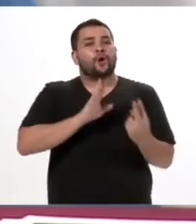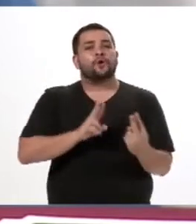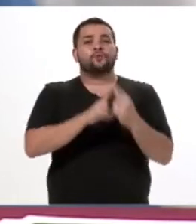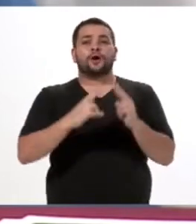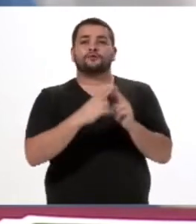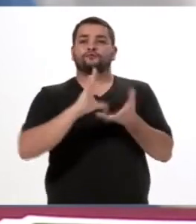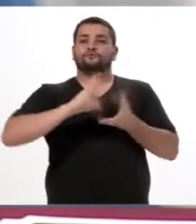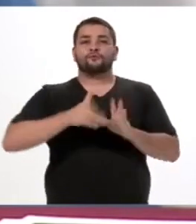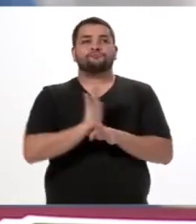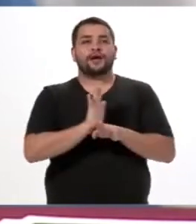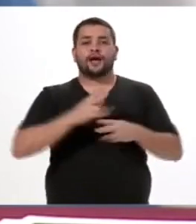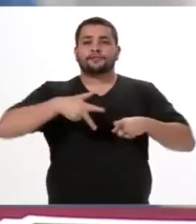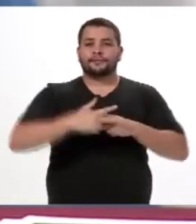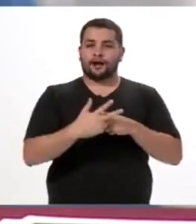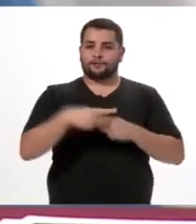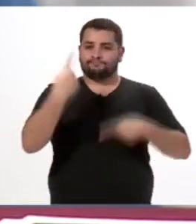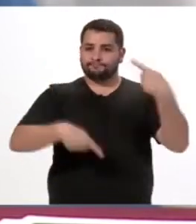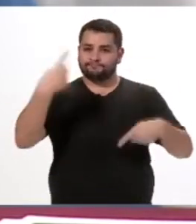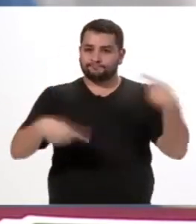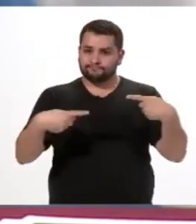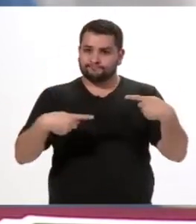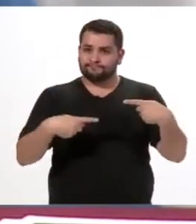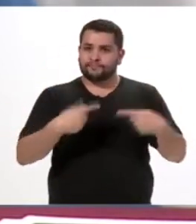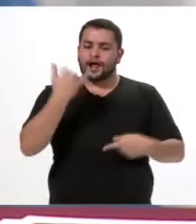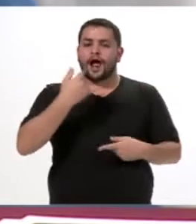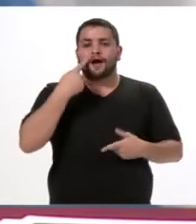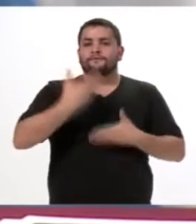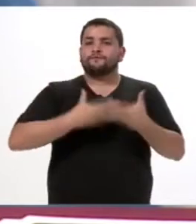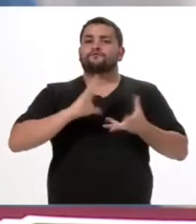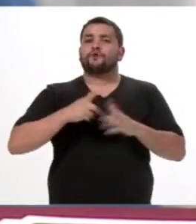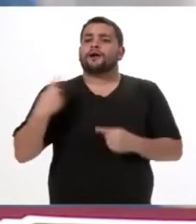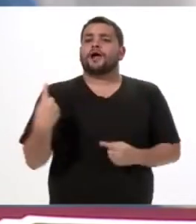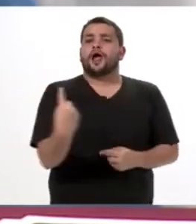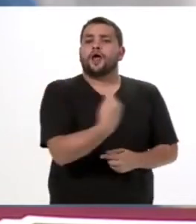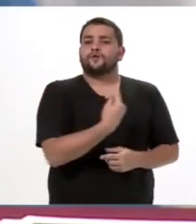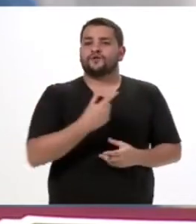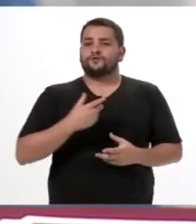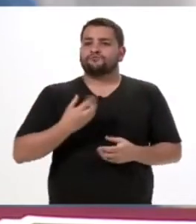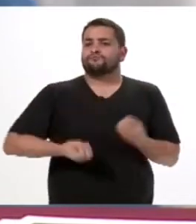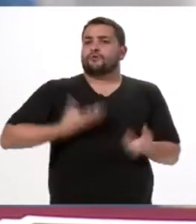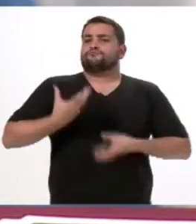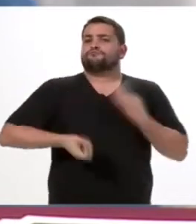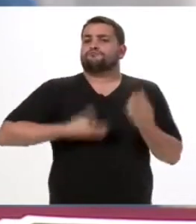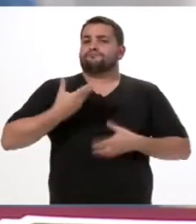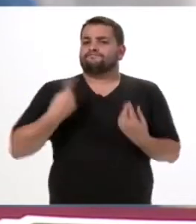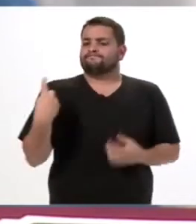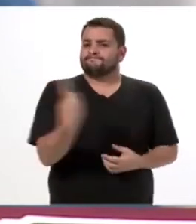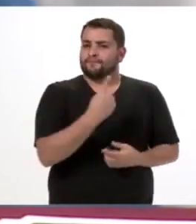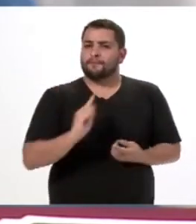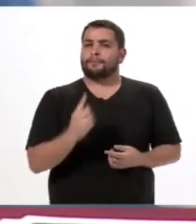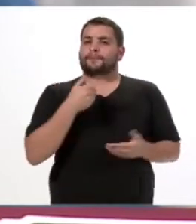distintas tecnologías que tenían a su mano. Y así cada uno espontáneamente fue haciendo un